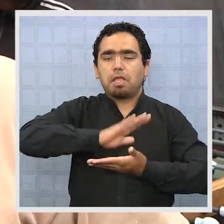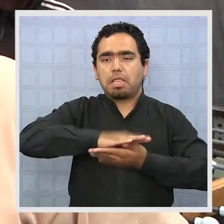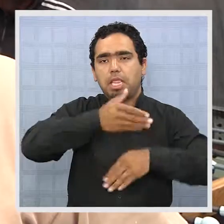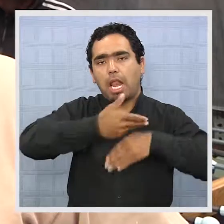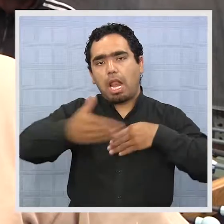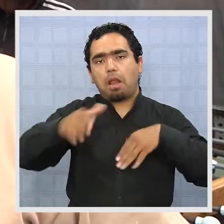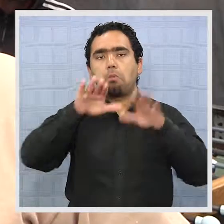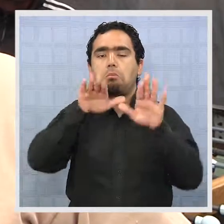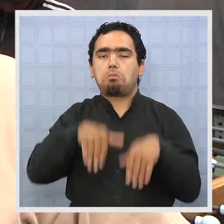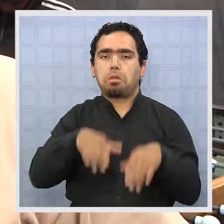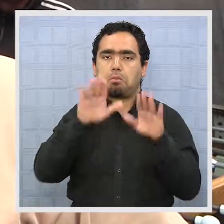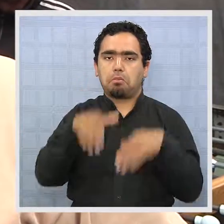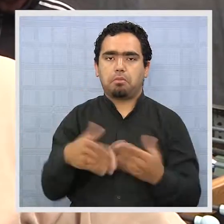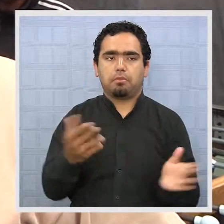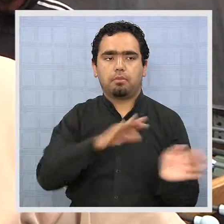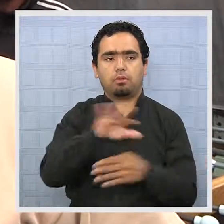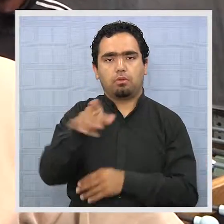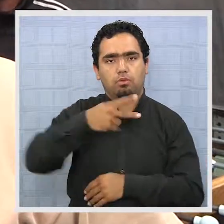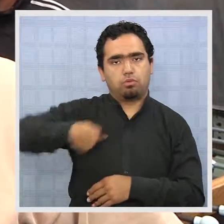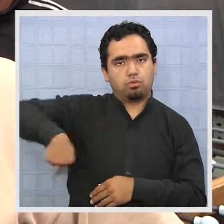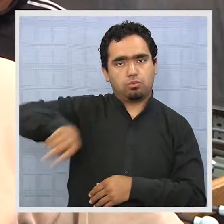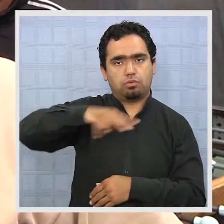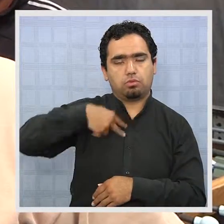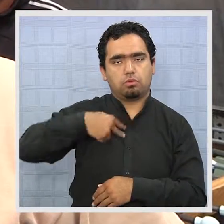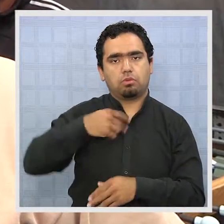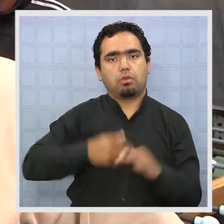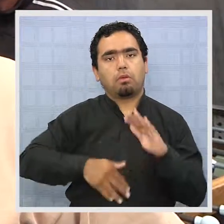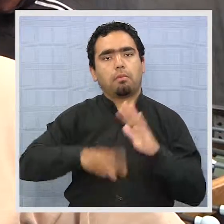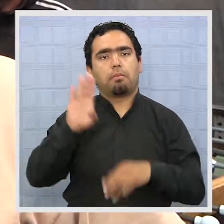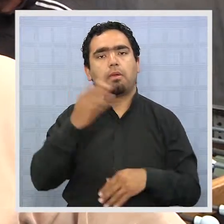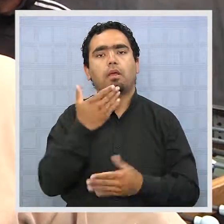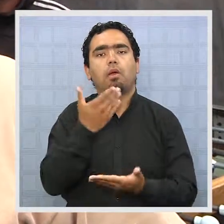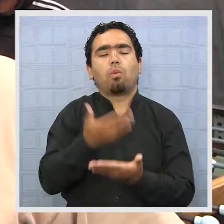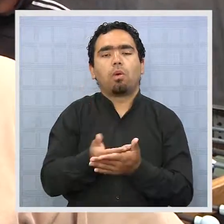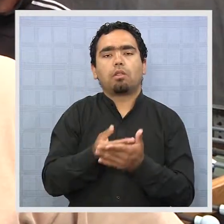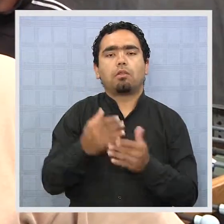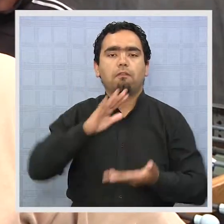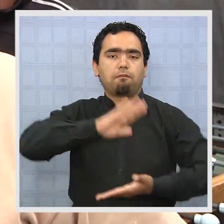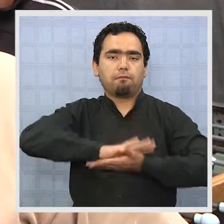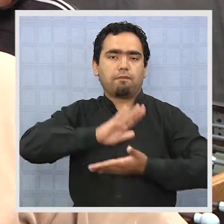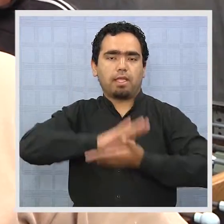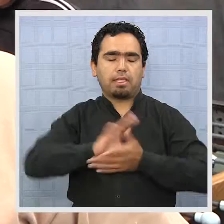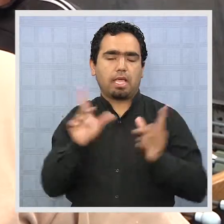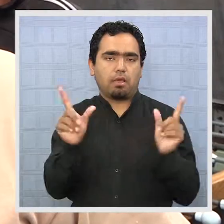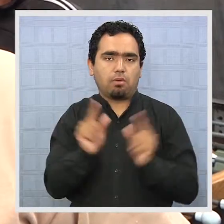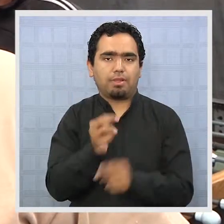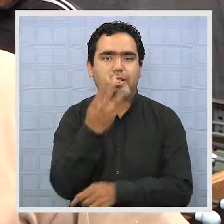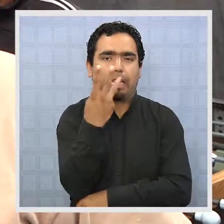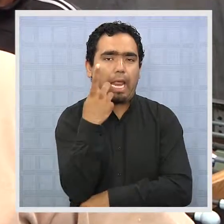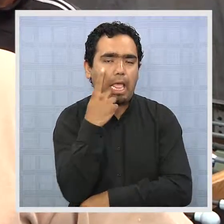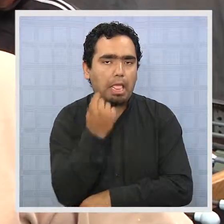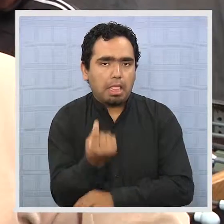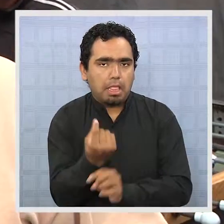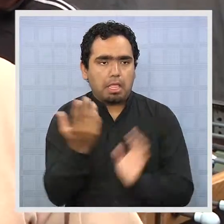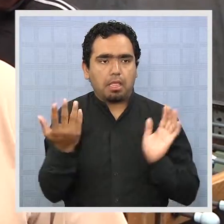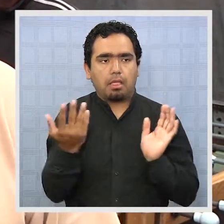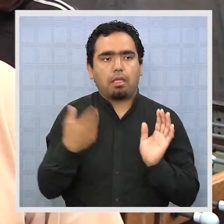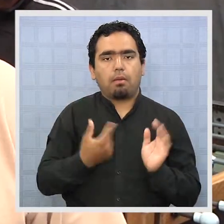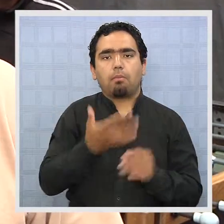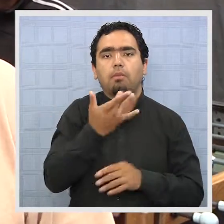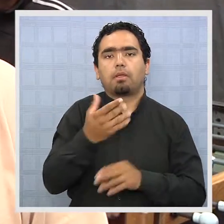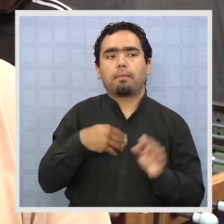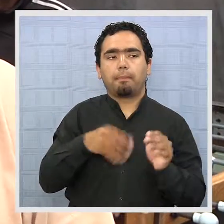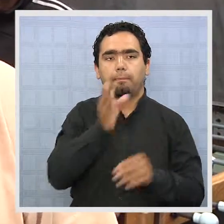proceso del mismo. A nosotros nos conviene mucho más cuando es la fiesta corta, de unos tres días la afluencia es